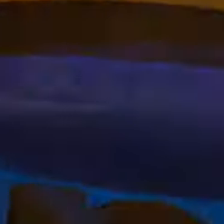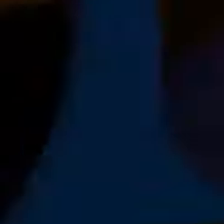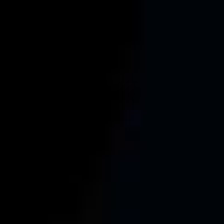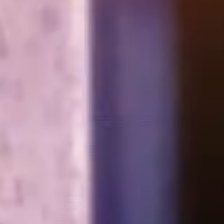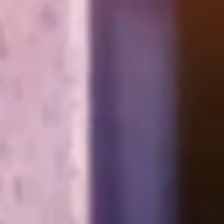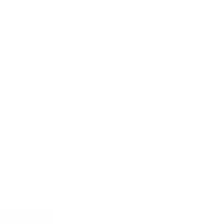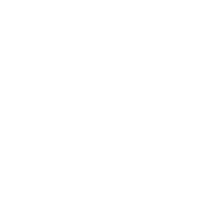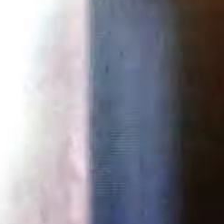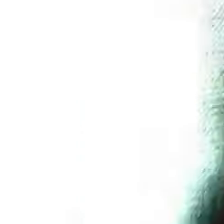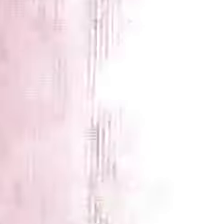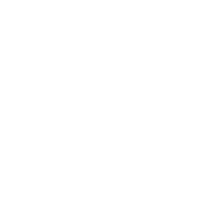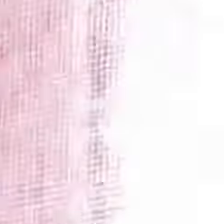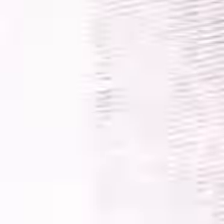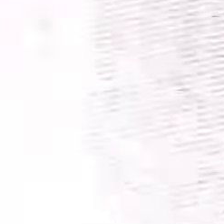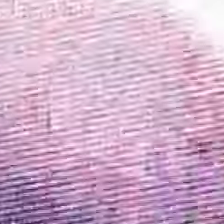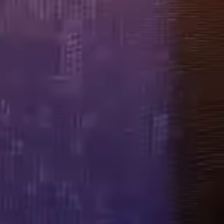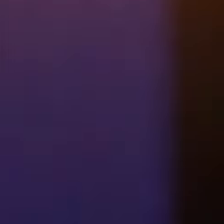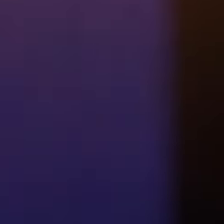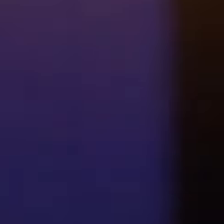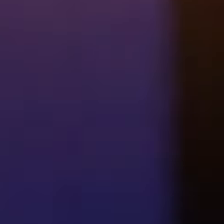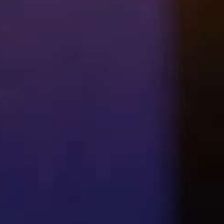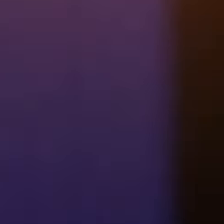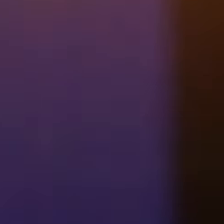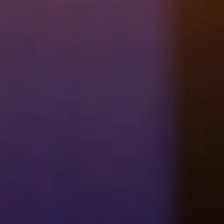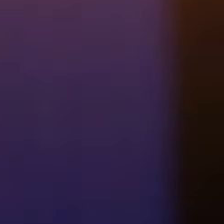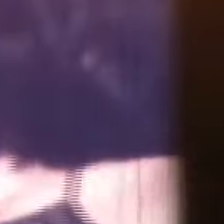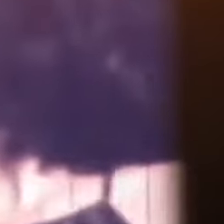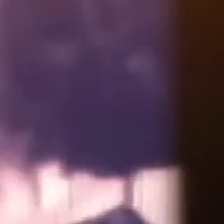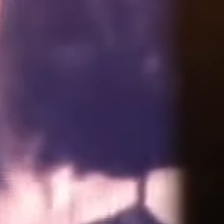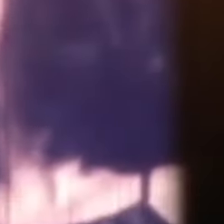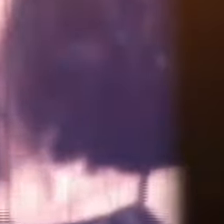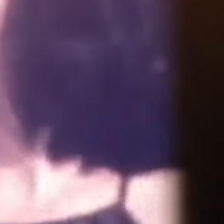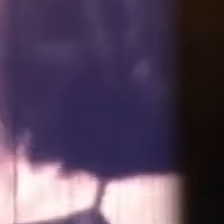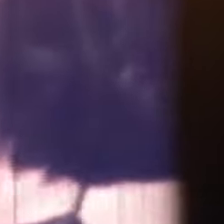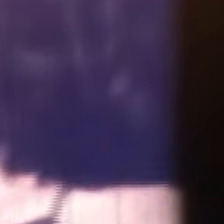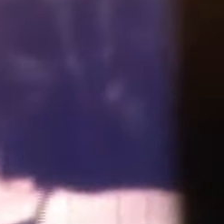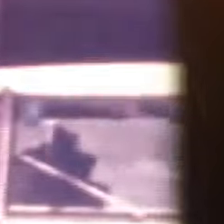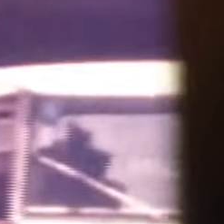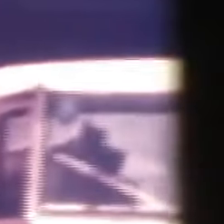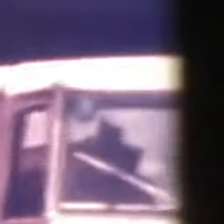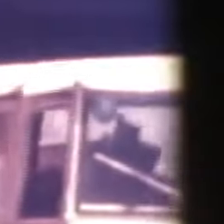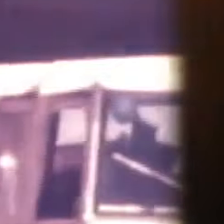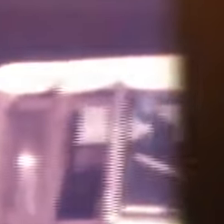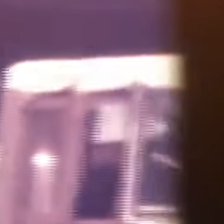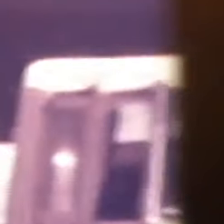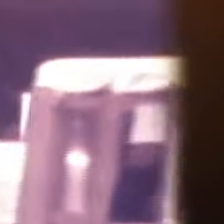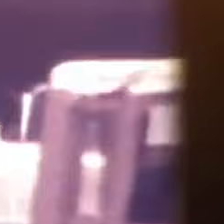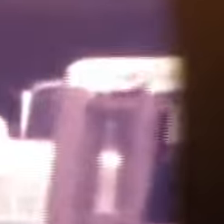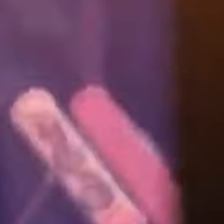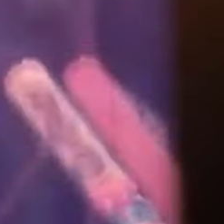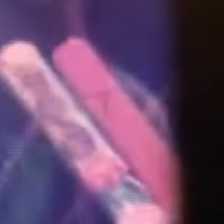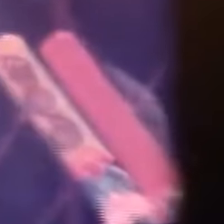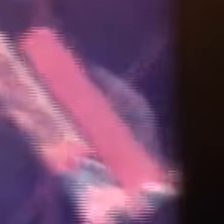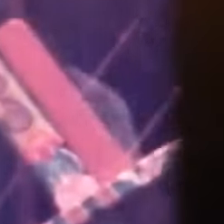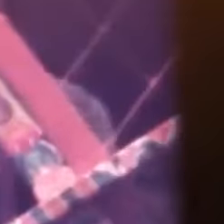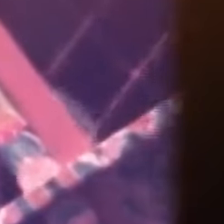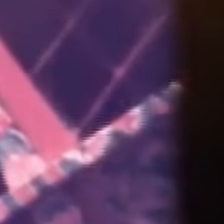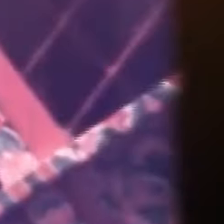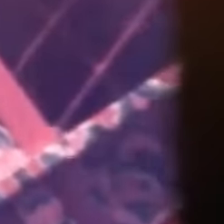esta semana el primer mediometraje de ficción de Costa Rica, Cinético Clásico,